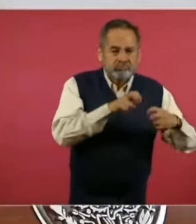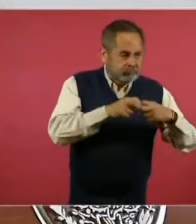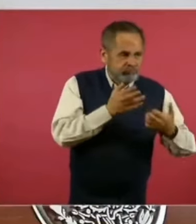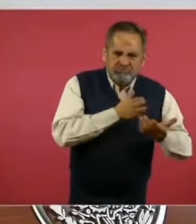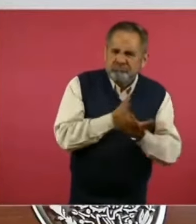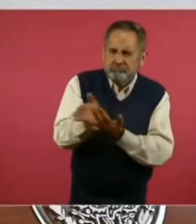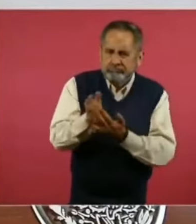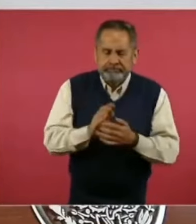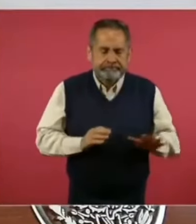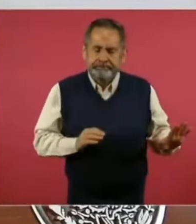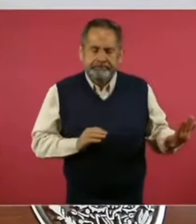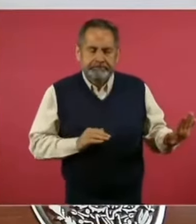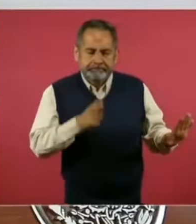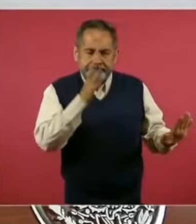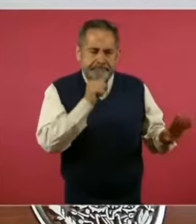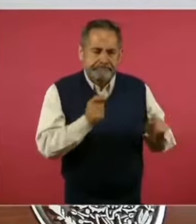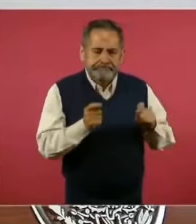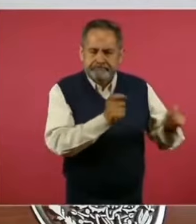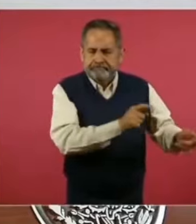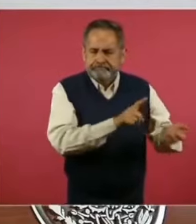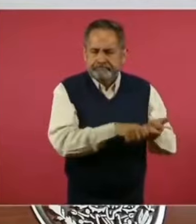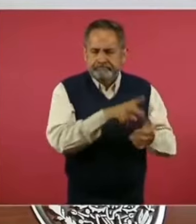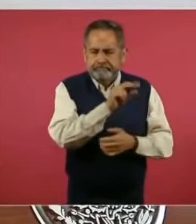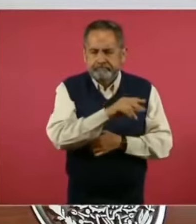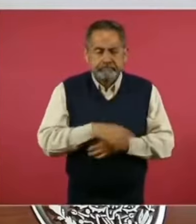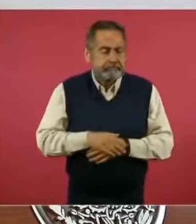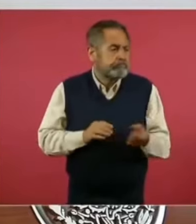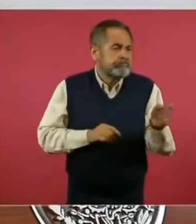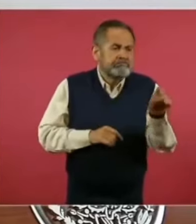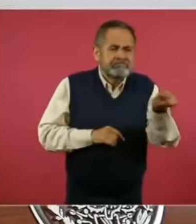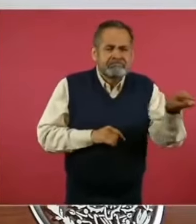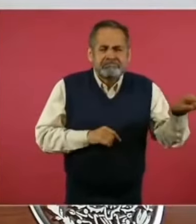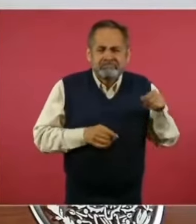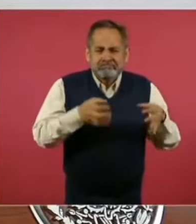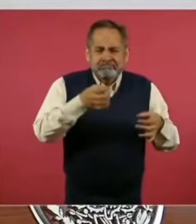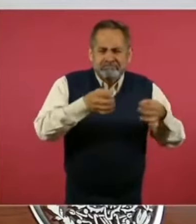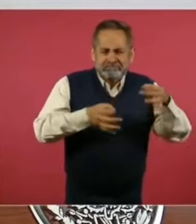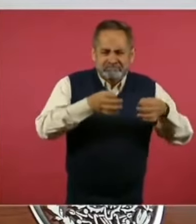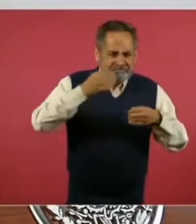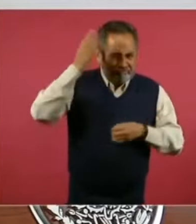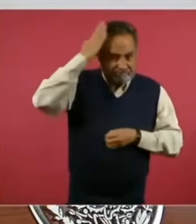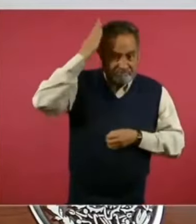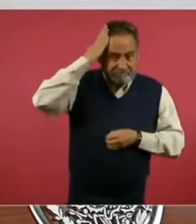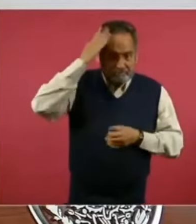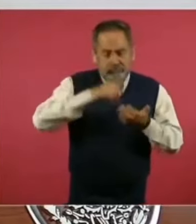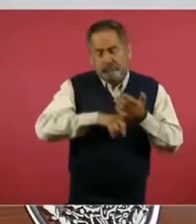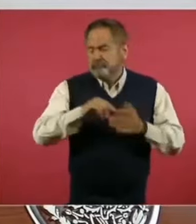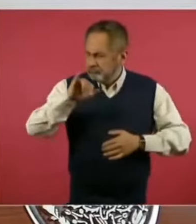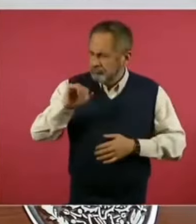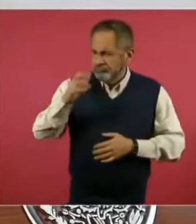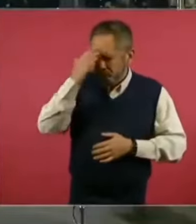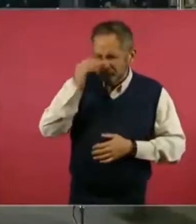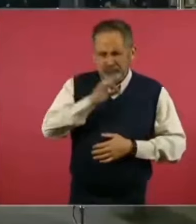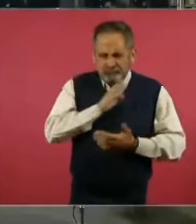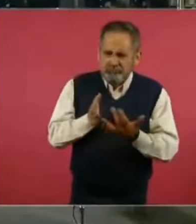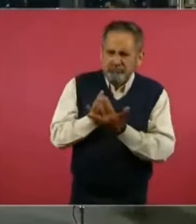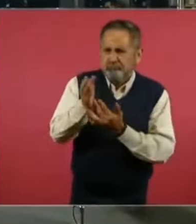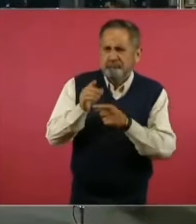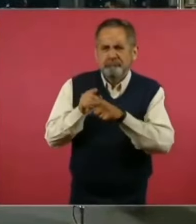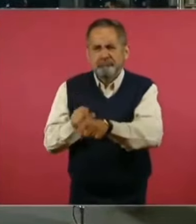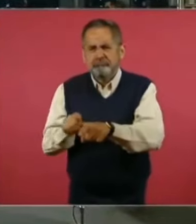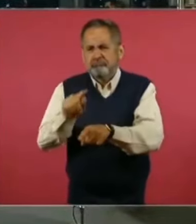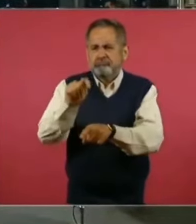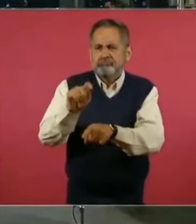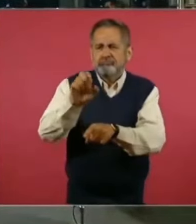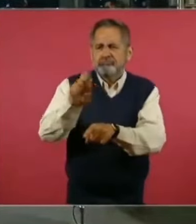argumentó de que no era función